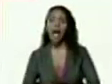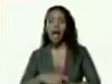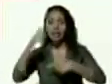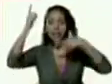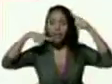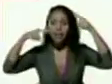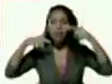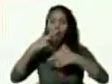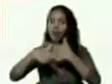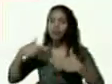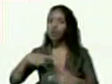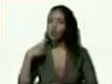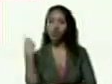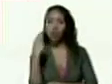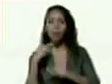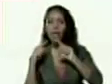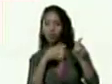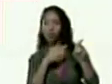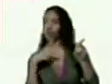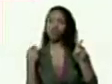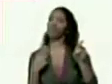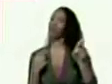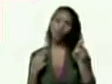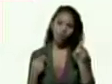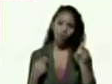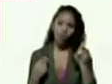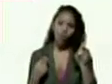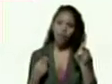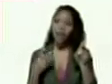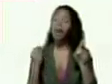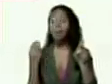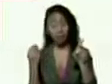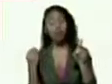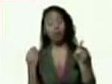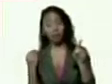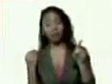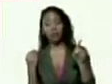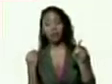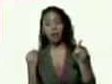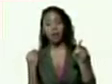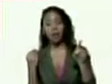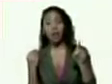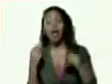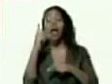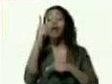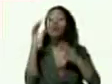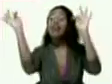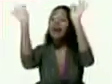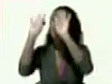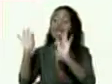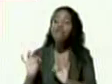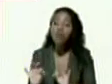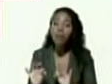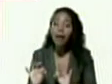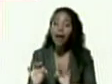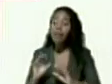chavismo a la revolución no solo es eso que es bastante es un mecanismo de